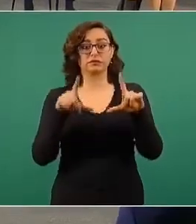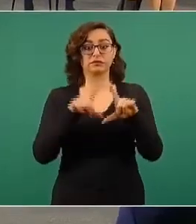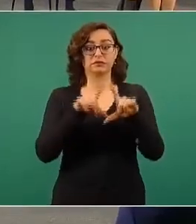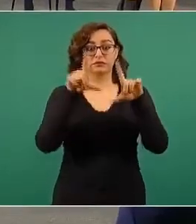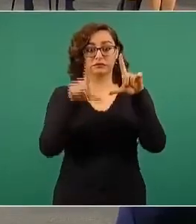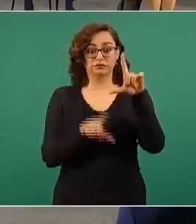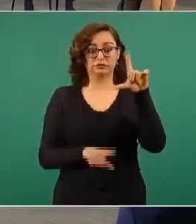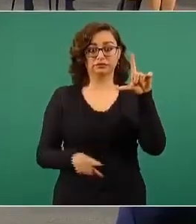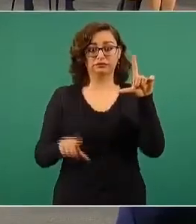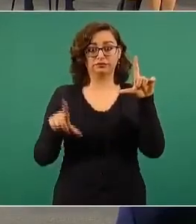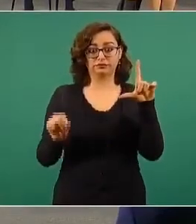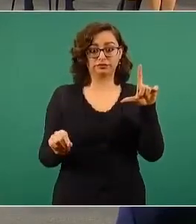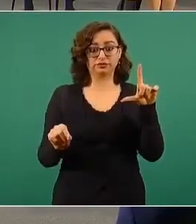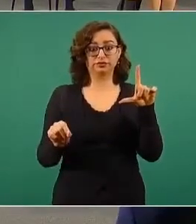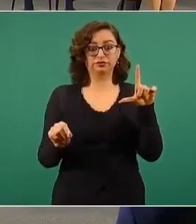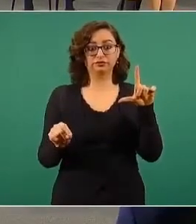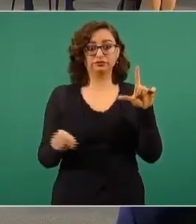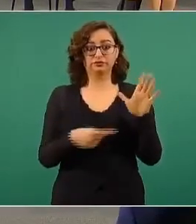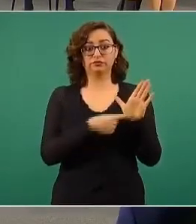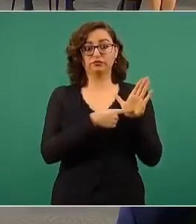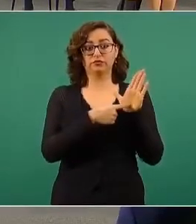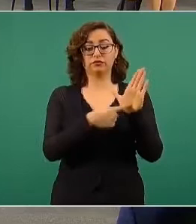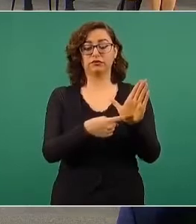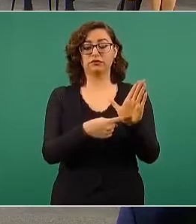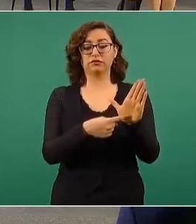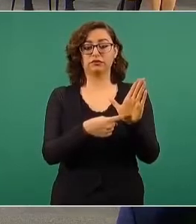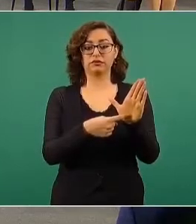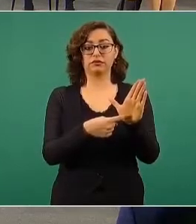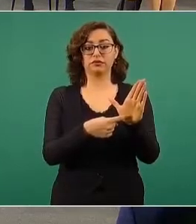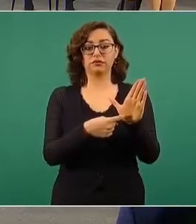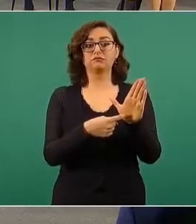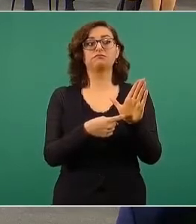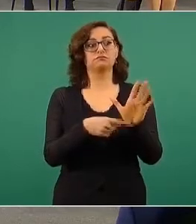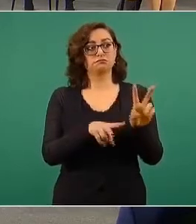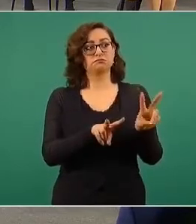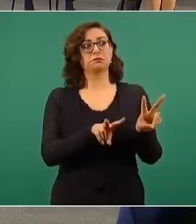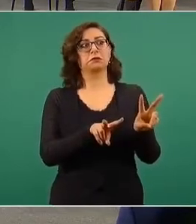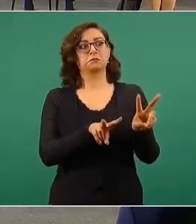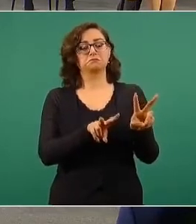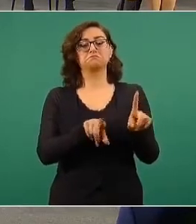es más alentador,